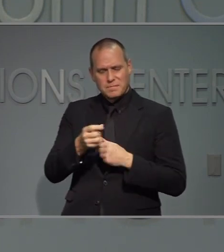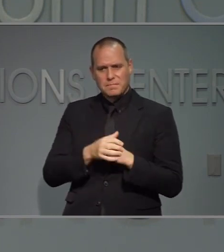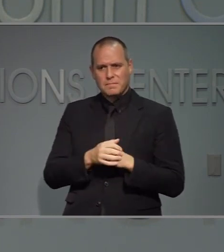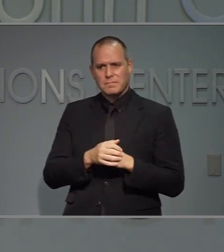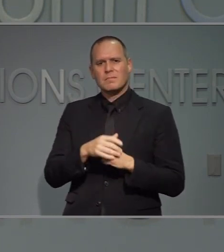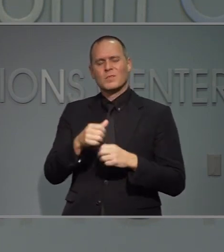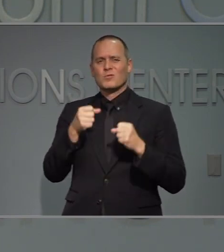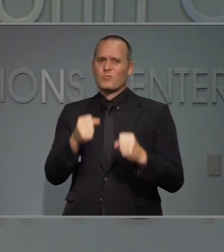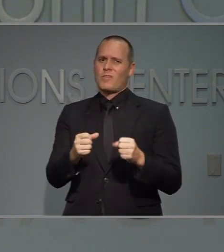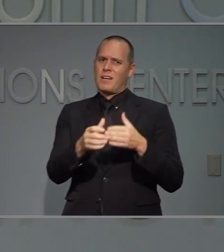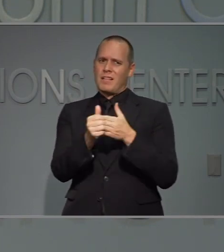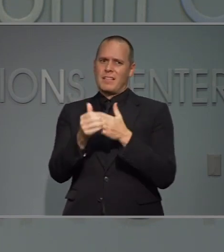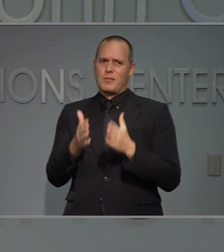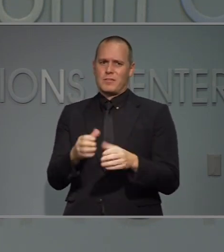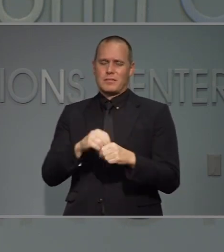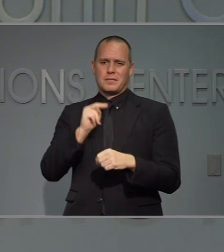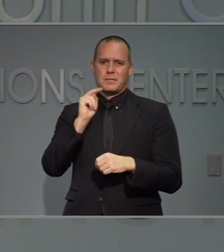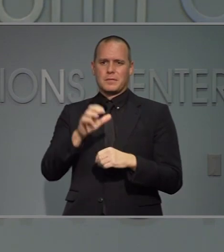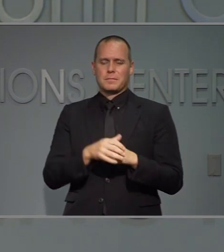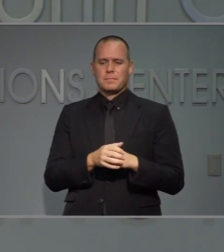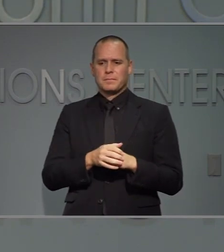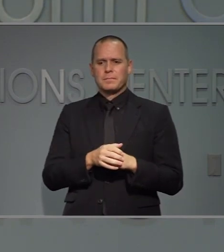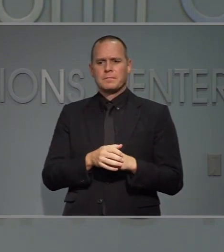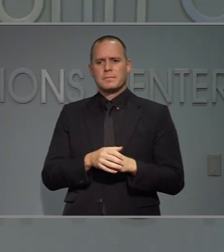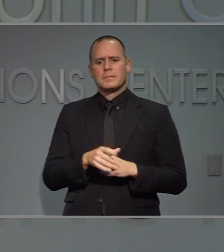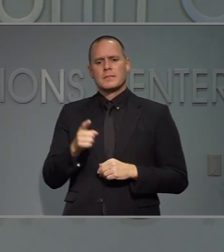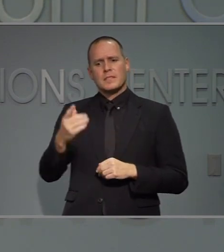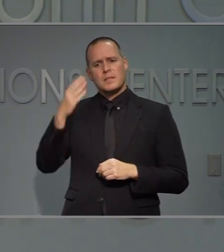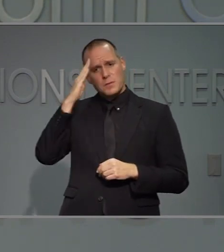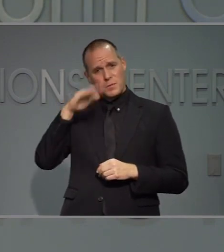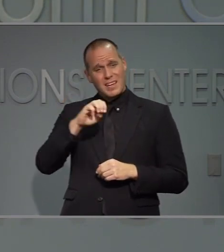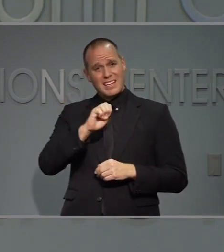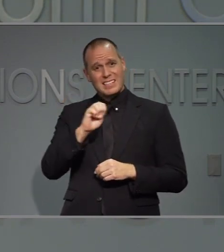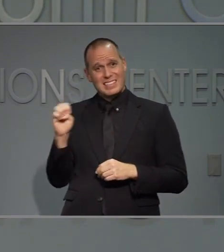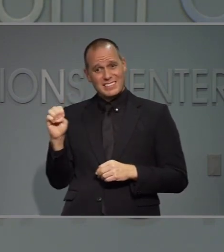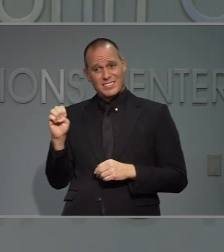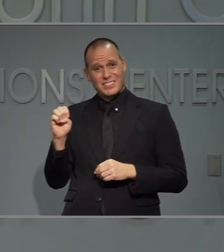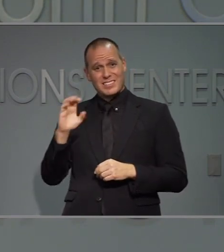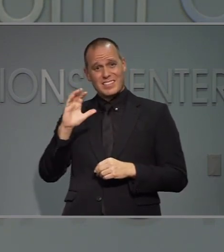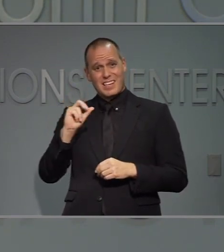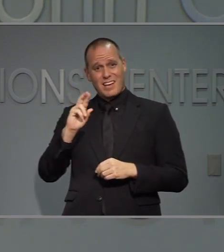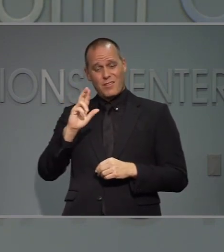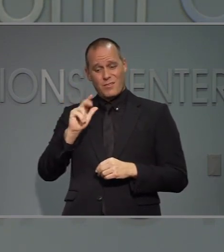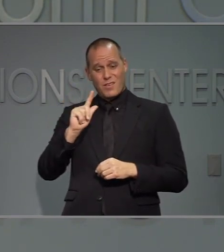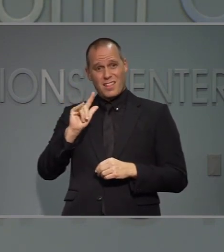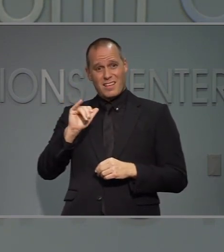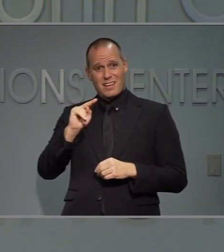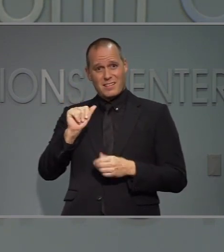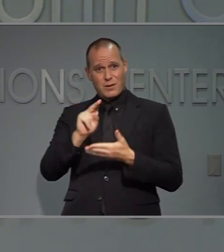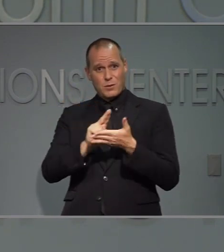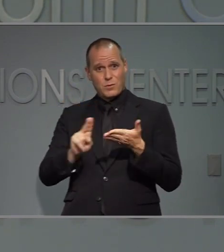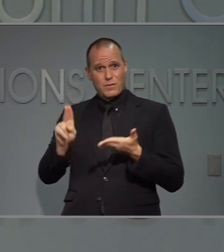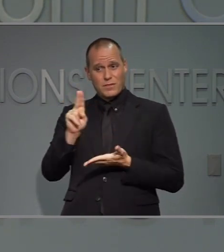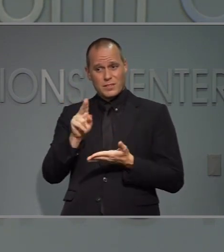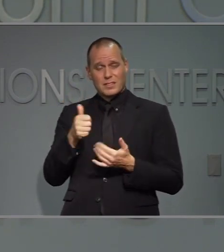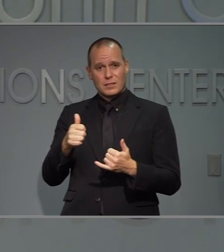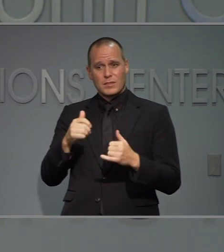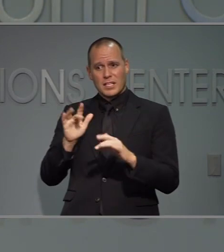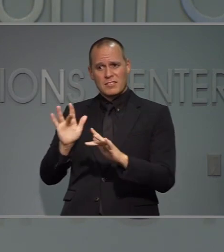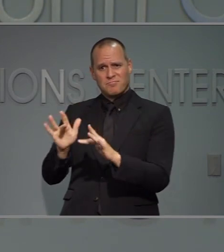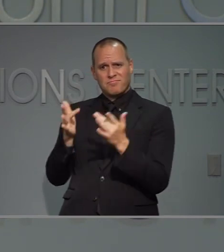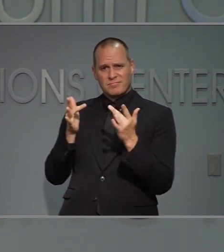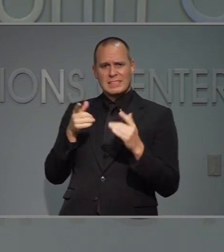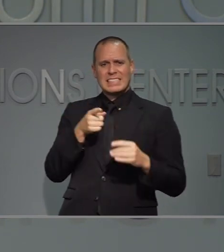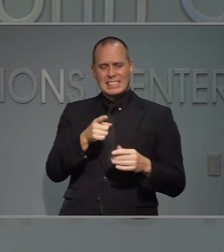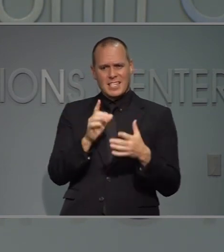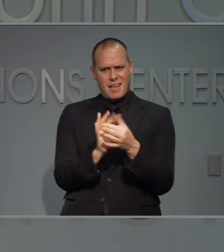Fue él fue un líder sólido en el este de Carolina del Norte. Él sabía la importancia de y la universidad de East